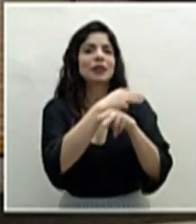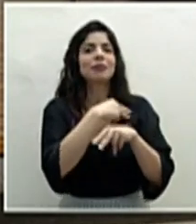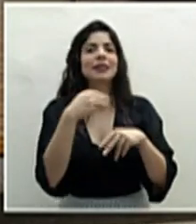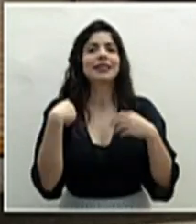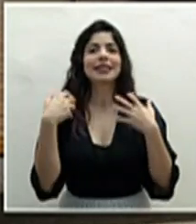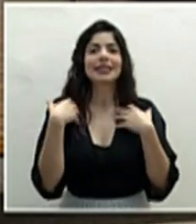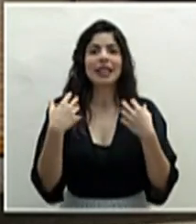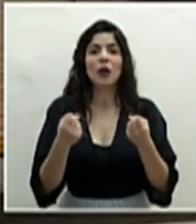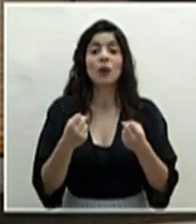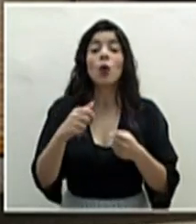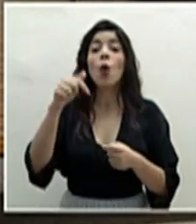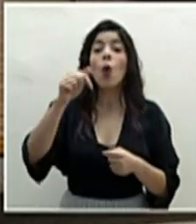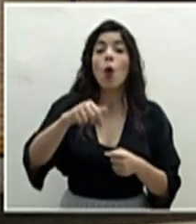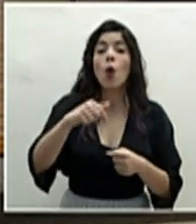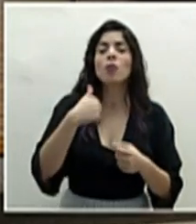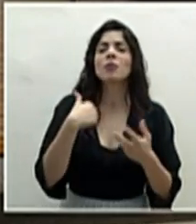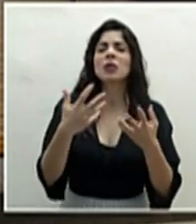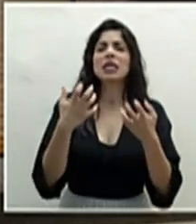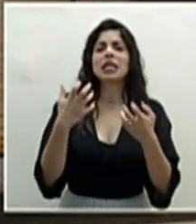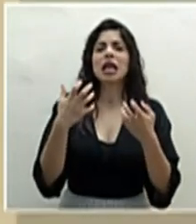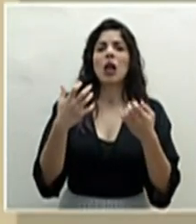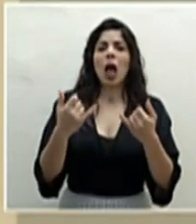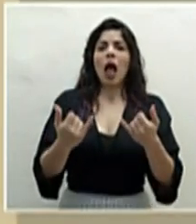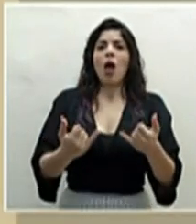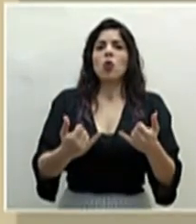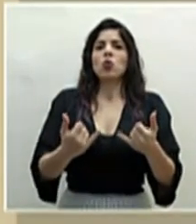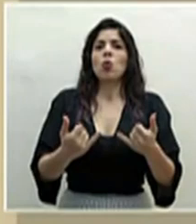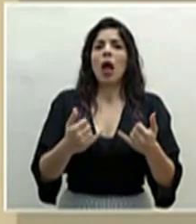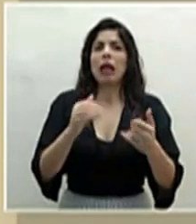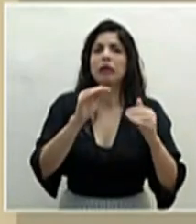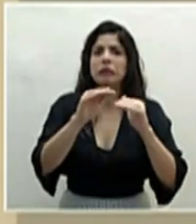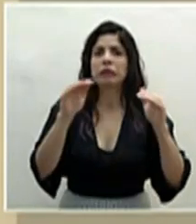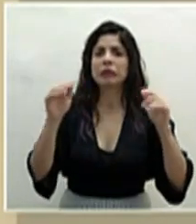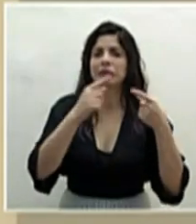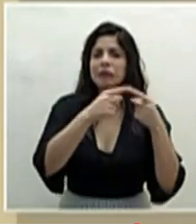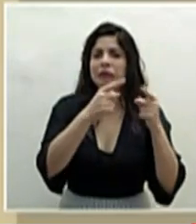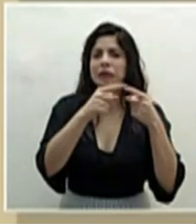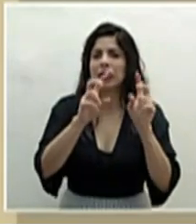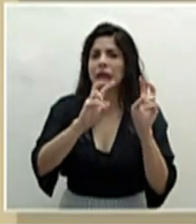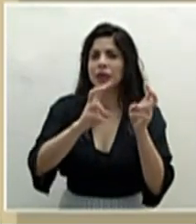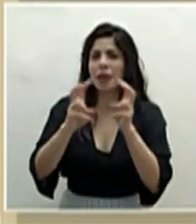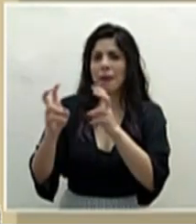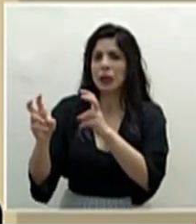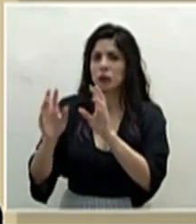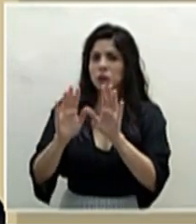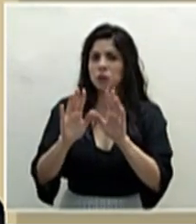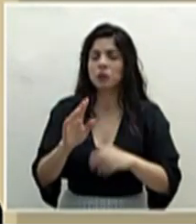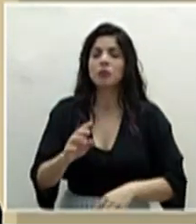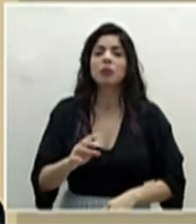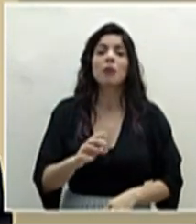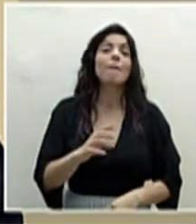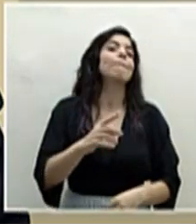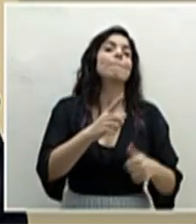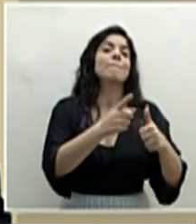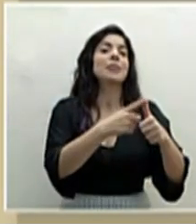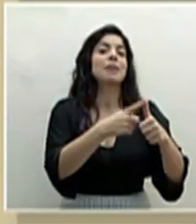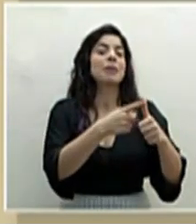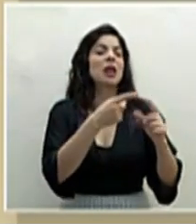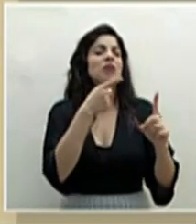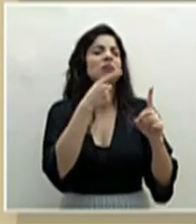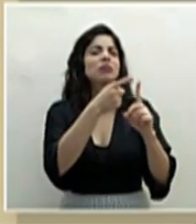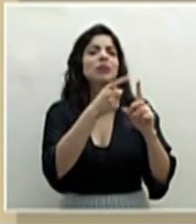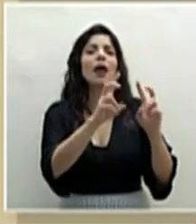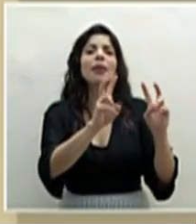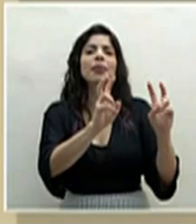Hoy quiero actualizar a todos en varios temas. Voy a empezar con el tema